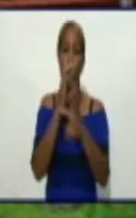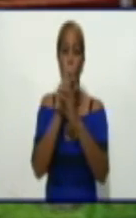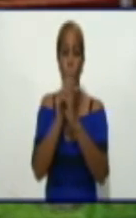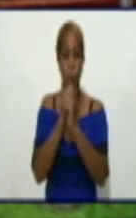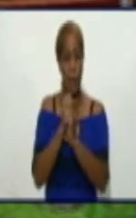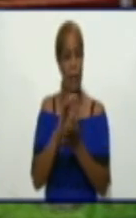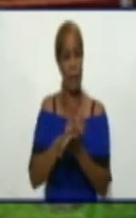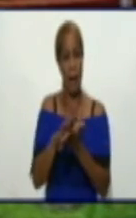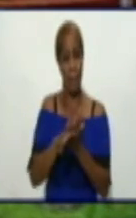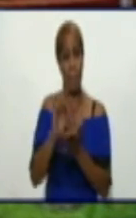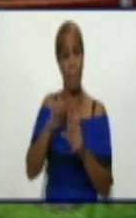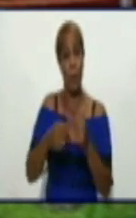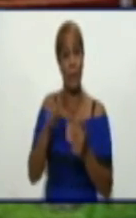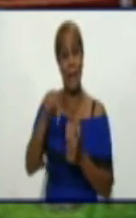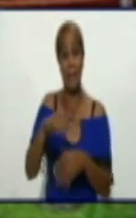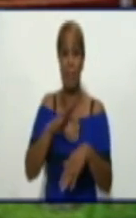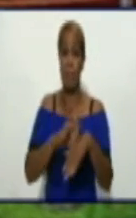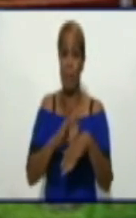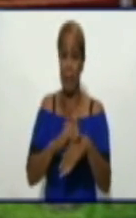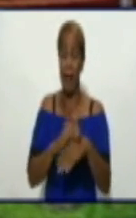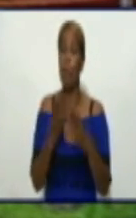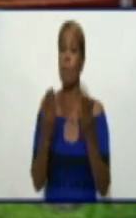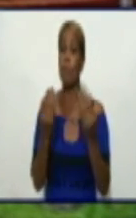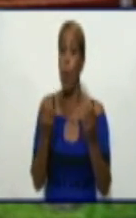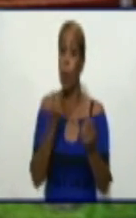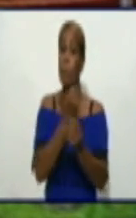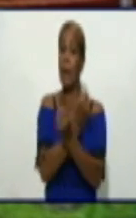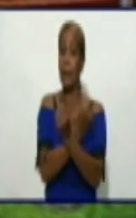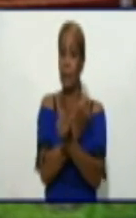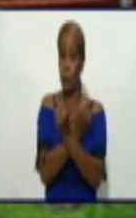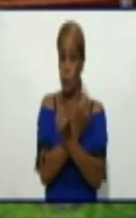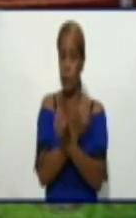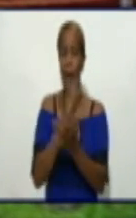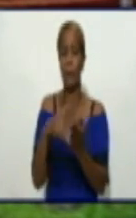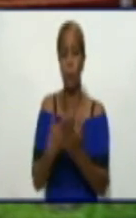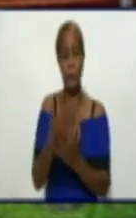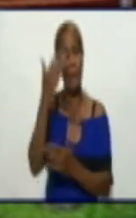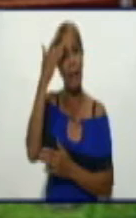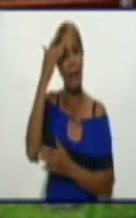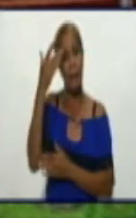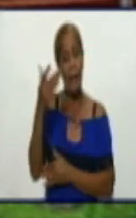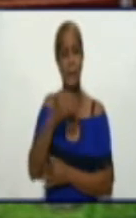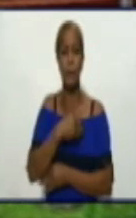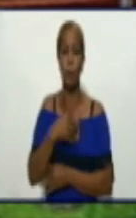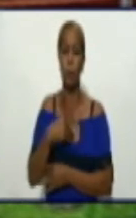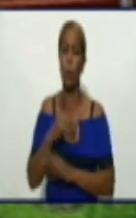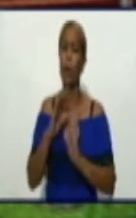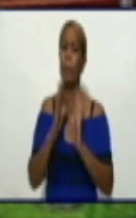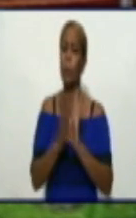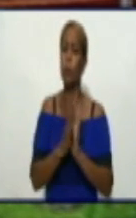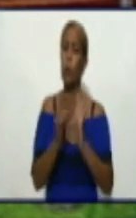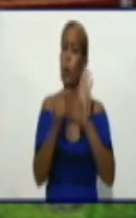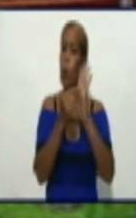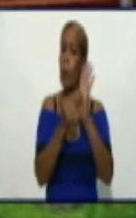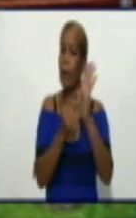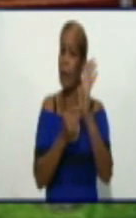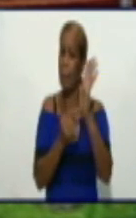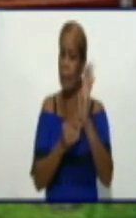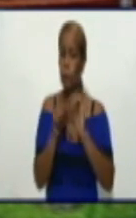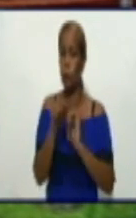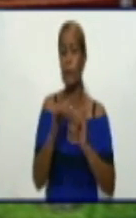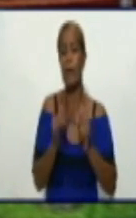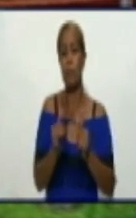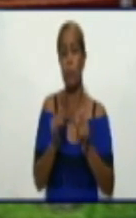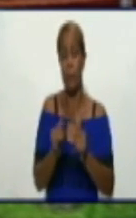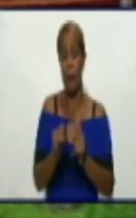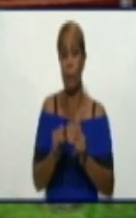enfermedad muy peligrosa. Así que gracias, doctora, por todos estos elementos que nos ha dado. Mañana estaremos otra vez